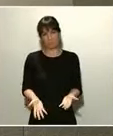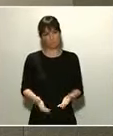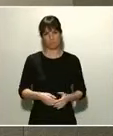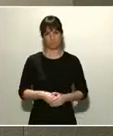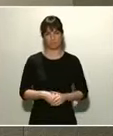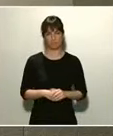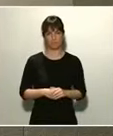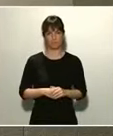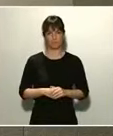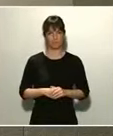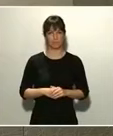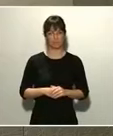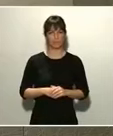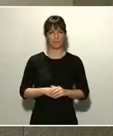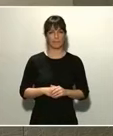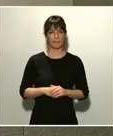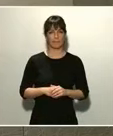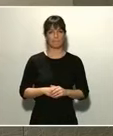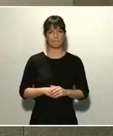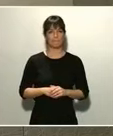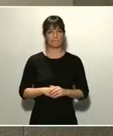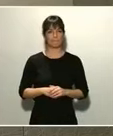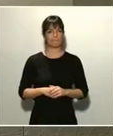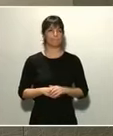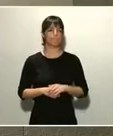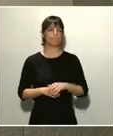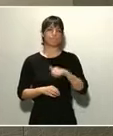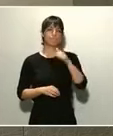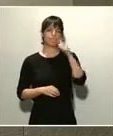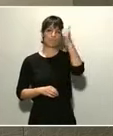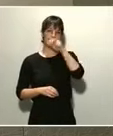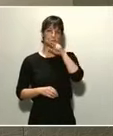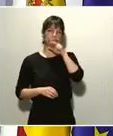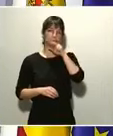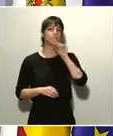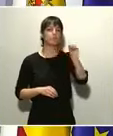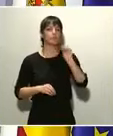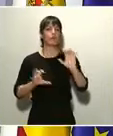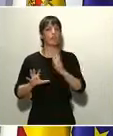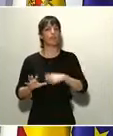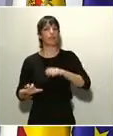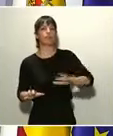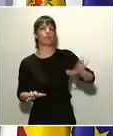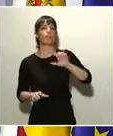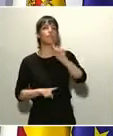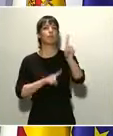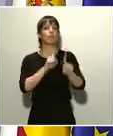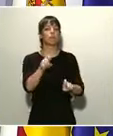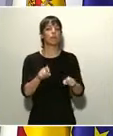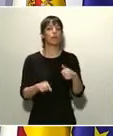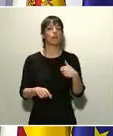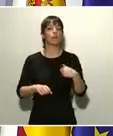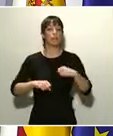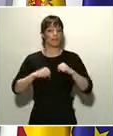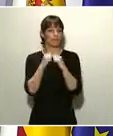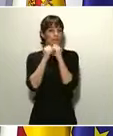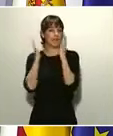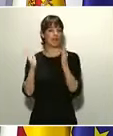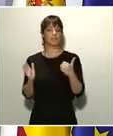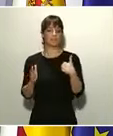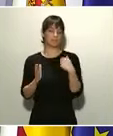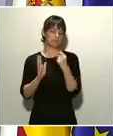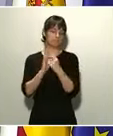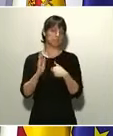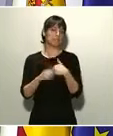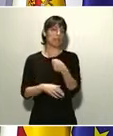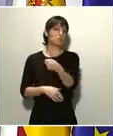El presidente de Radio Nacional le pregunta ¿cuándo calculan que puedan verse los resultados del confinamiento? ¿Cuándo prevé el Gobierno